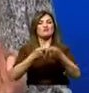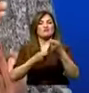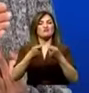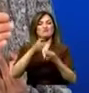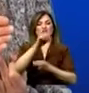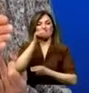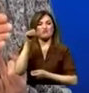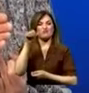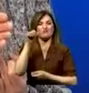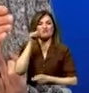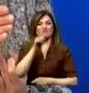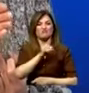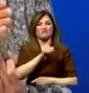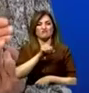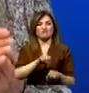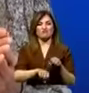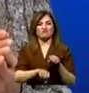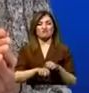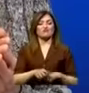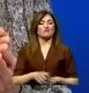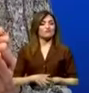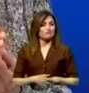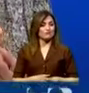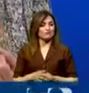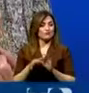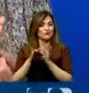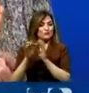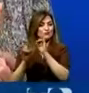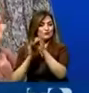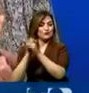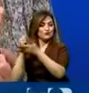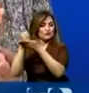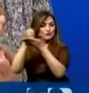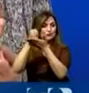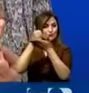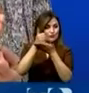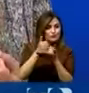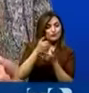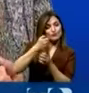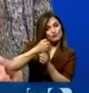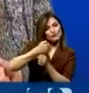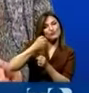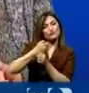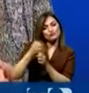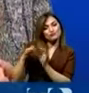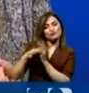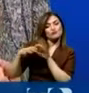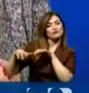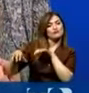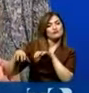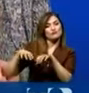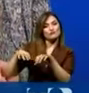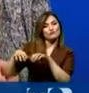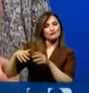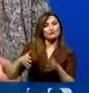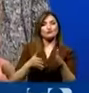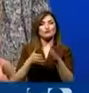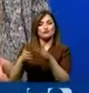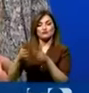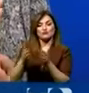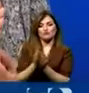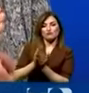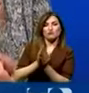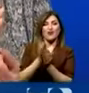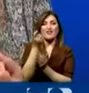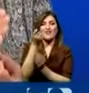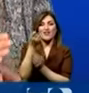adicionalmente, con la cooperación internacional estamos trabajando en la ruta, en cortar la ruta del dinero.